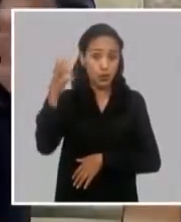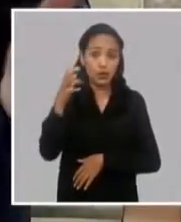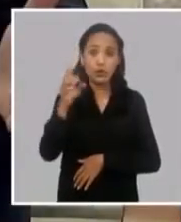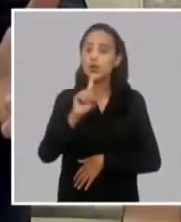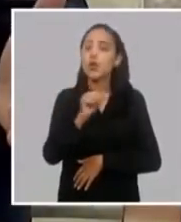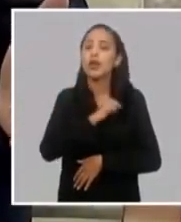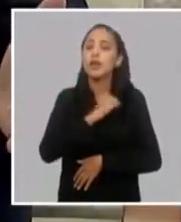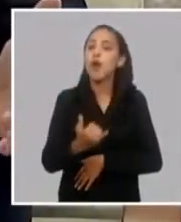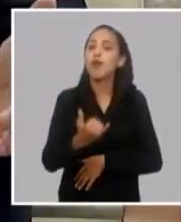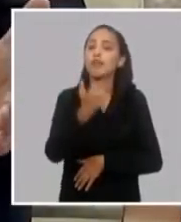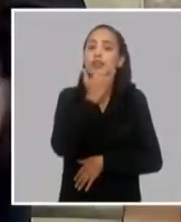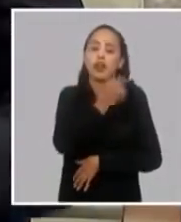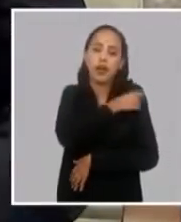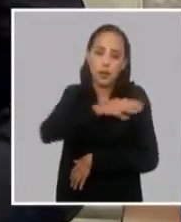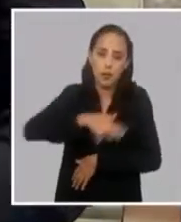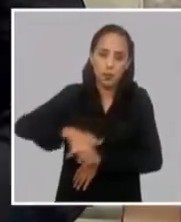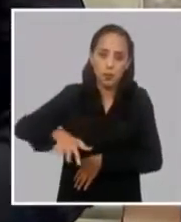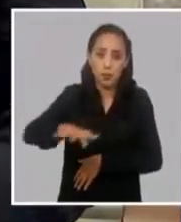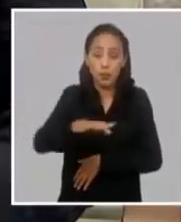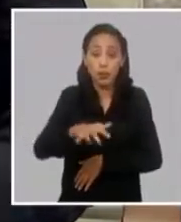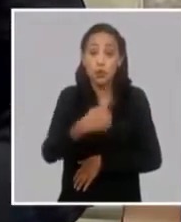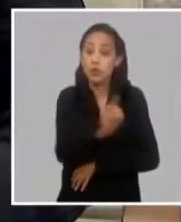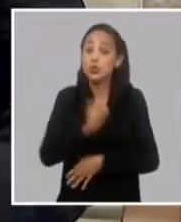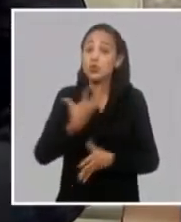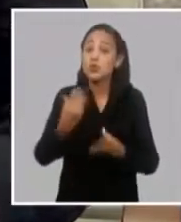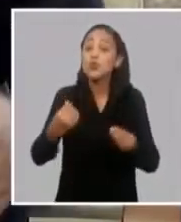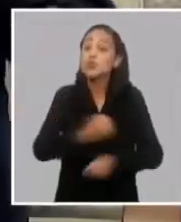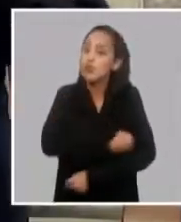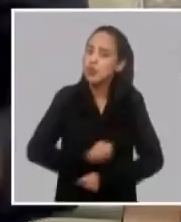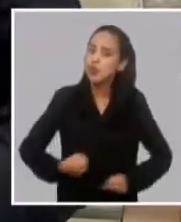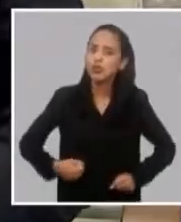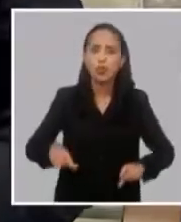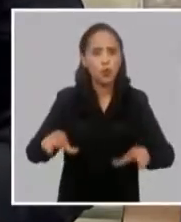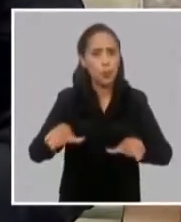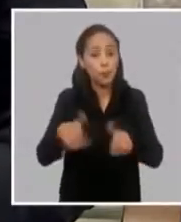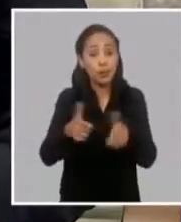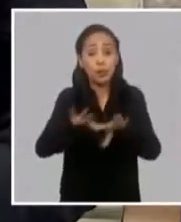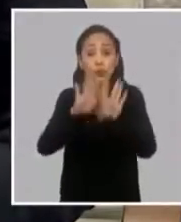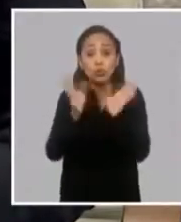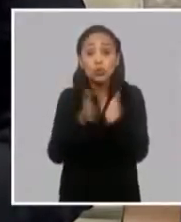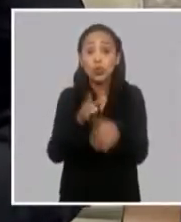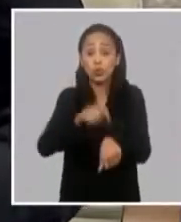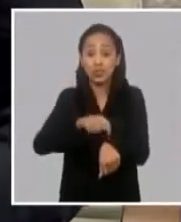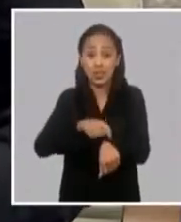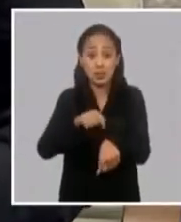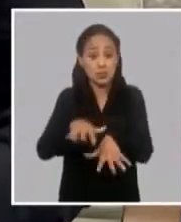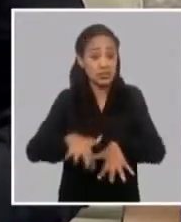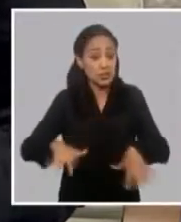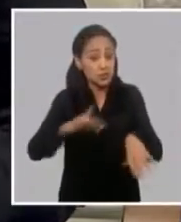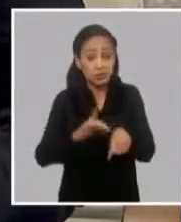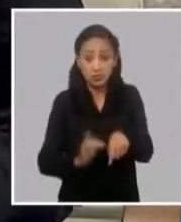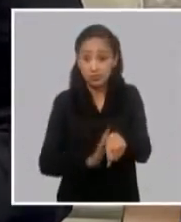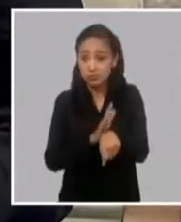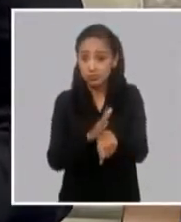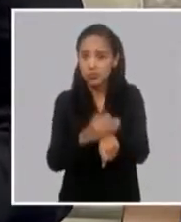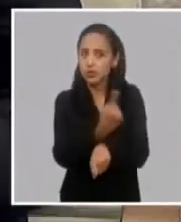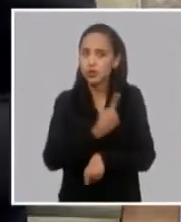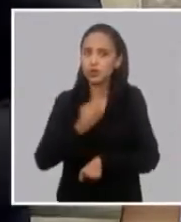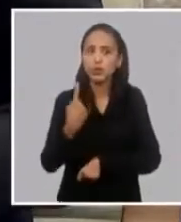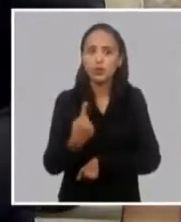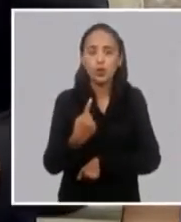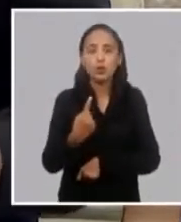afectar a la población. Y con tremendo esfuerzo la cumplimos durante todo este tiempo, en plena pandemia, con tremenda situación,